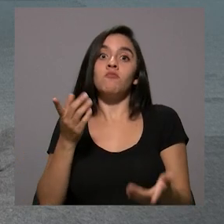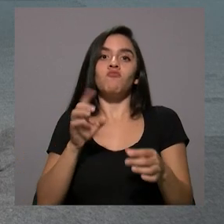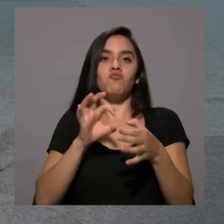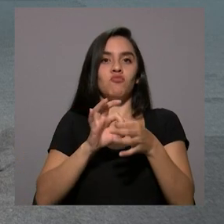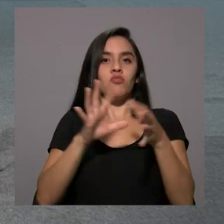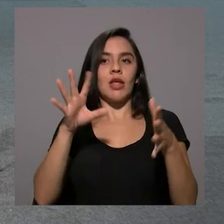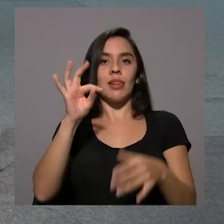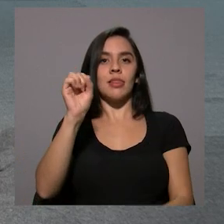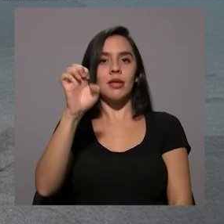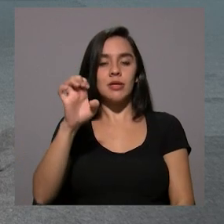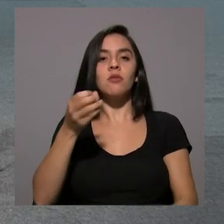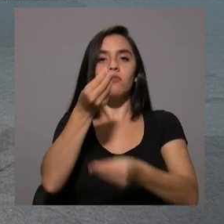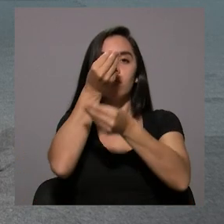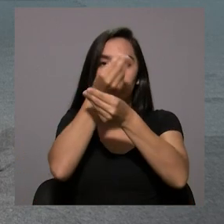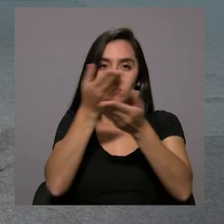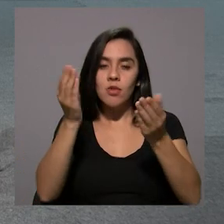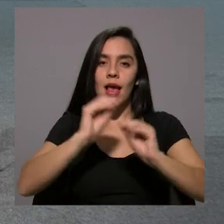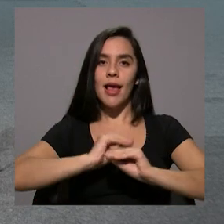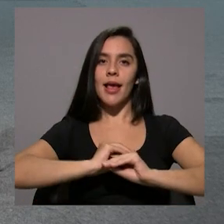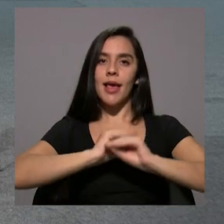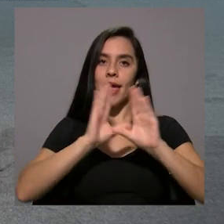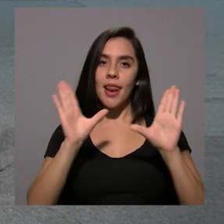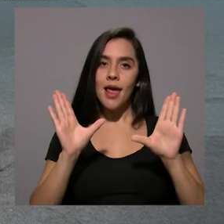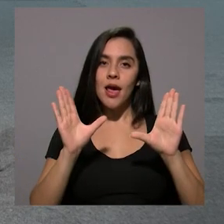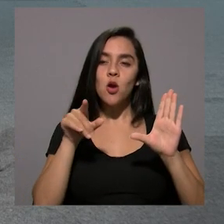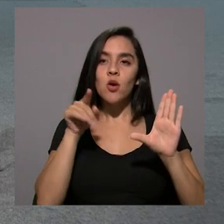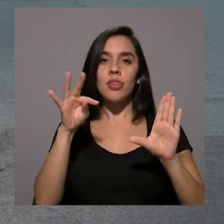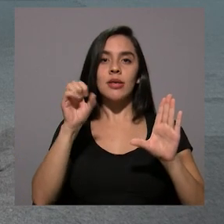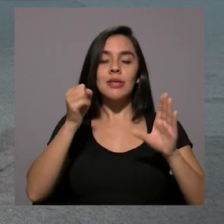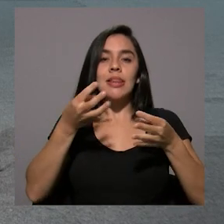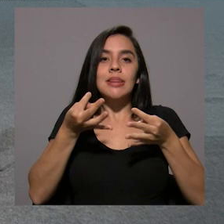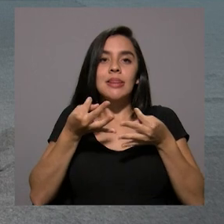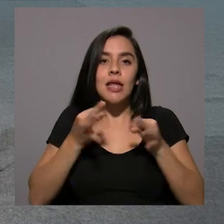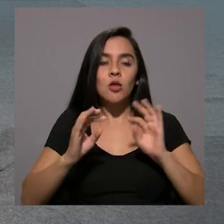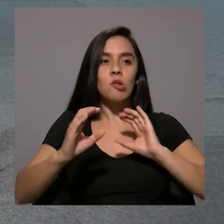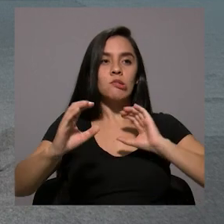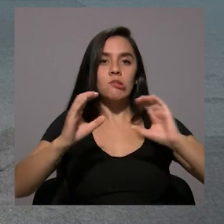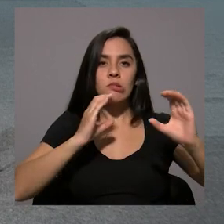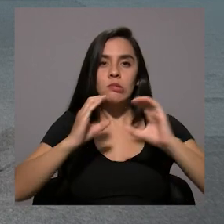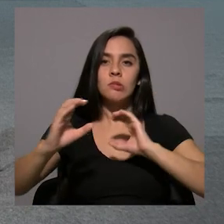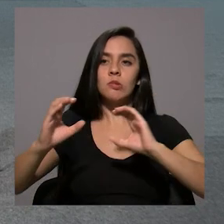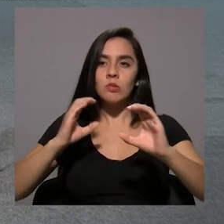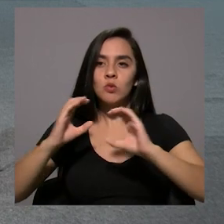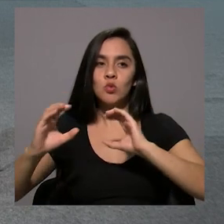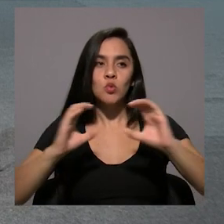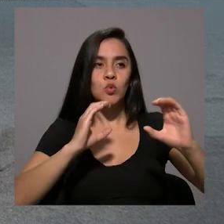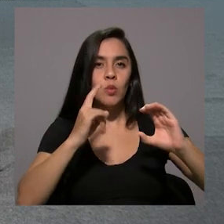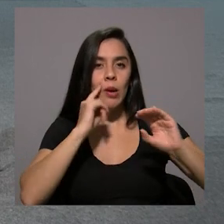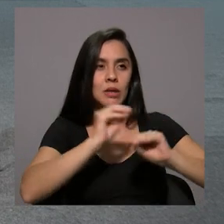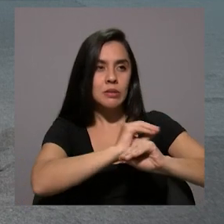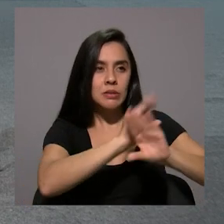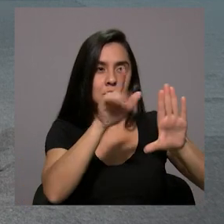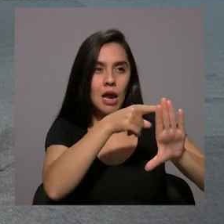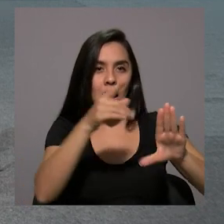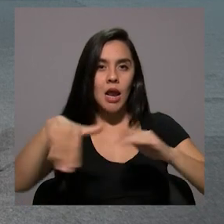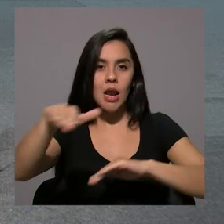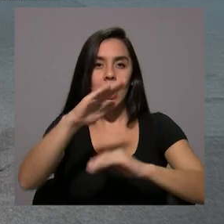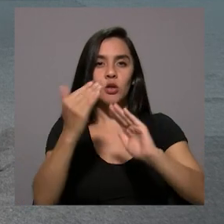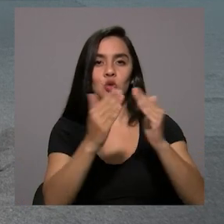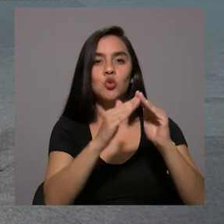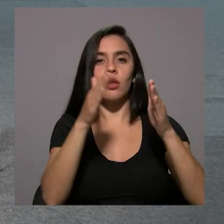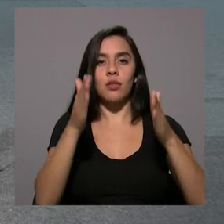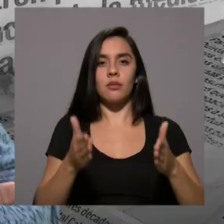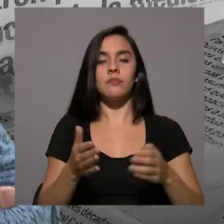dichosamente el tribunal fue muy claro y trató de ampliar todos los canales de comunicación también para aclararle a la ciudadanía.